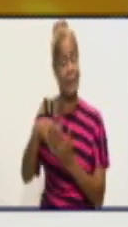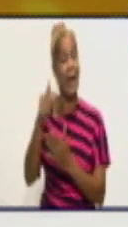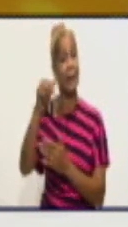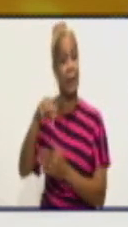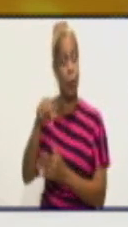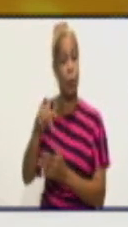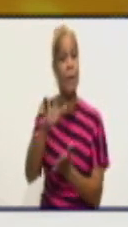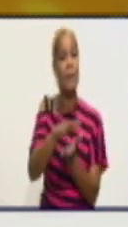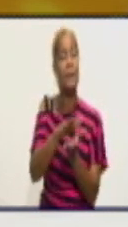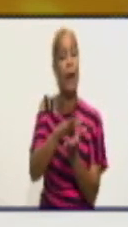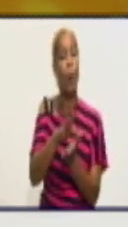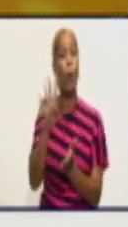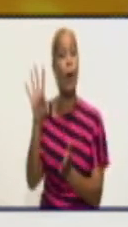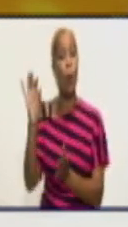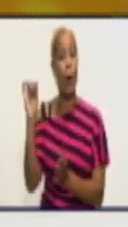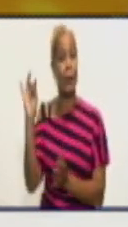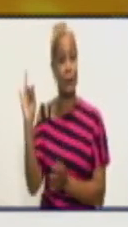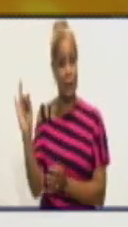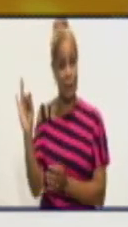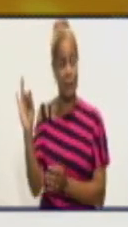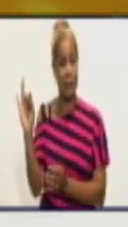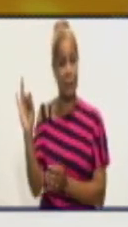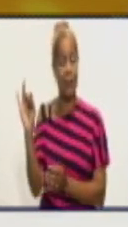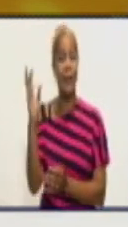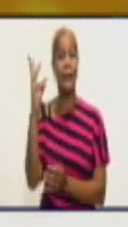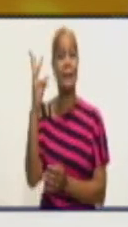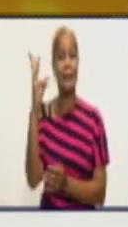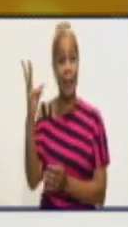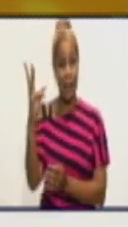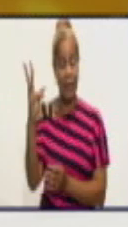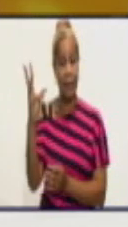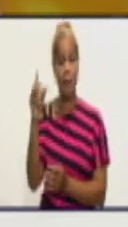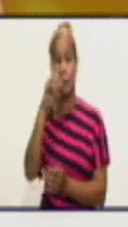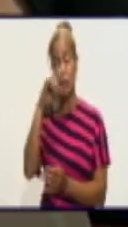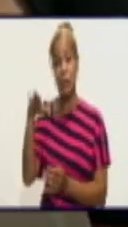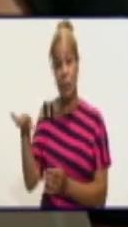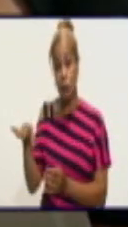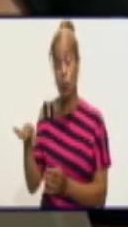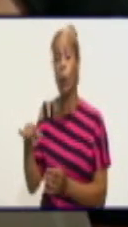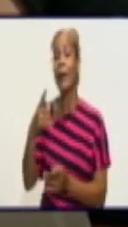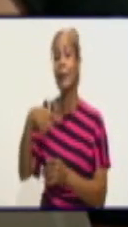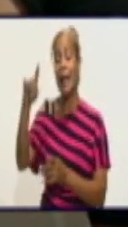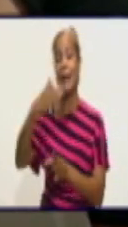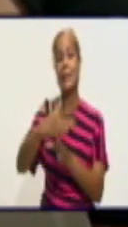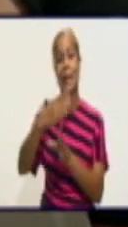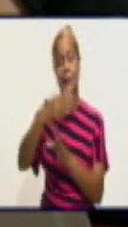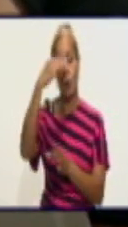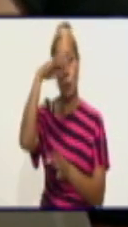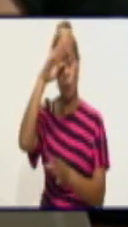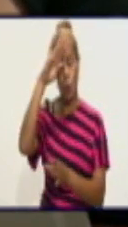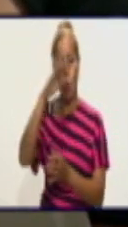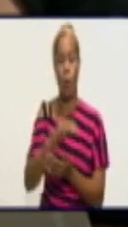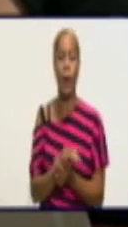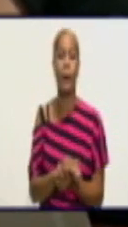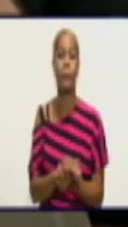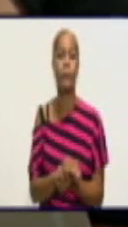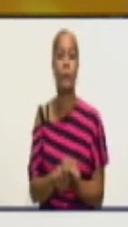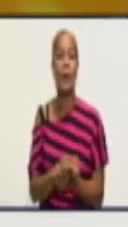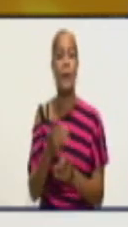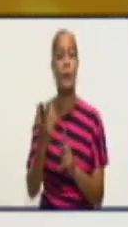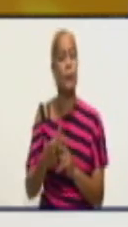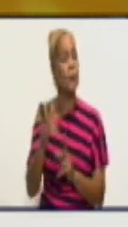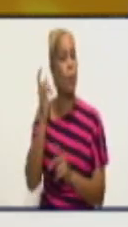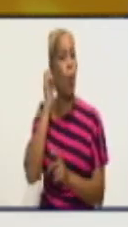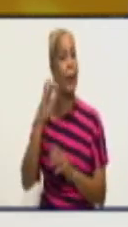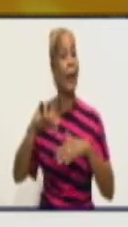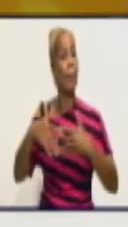acumulan 47 y tenemos tres casitos activos que están en Santiago de Cuba. Gestantes no tuvimos reporte en el día, ni puerperas tampoco. Las gestantes